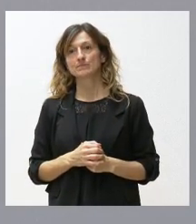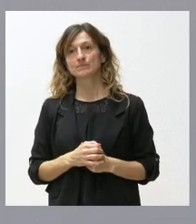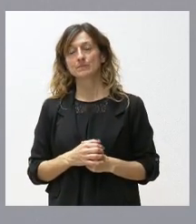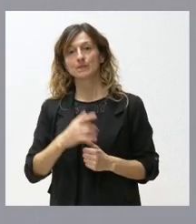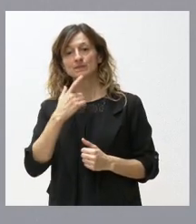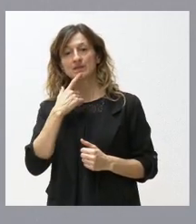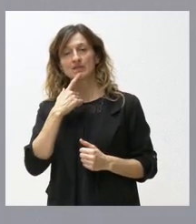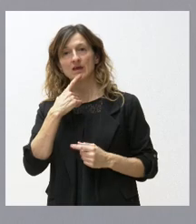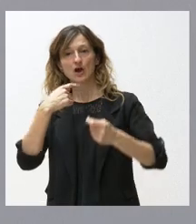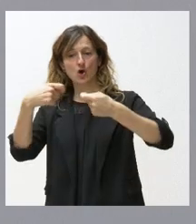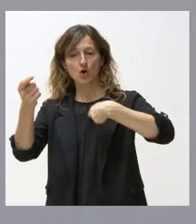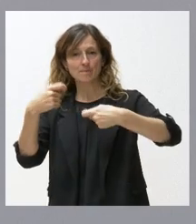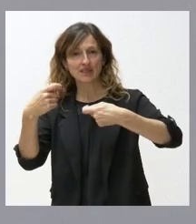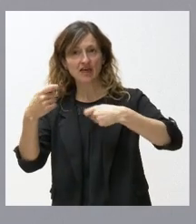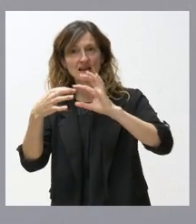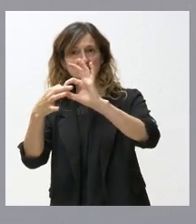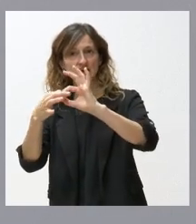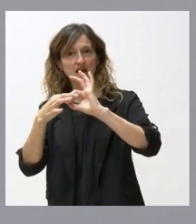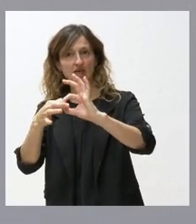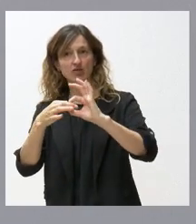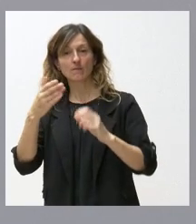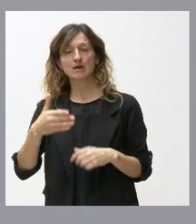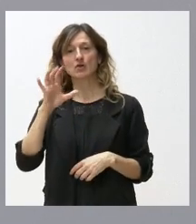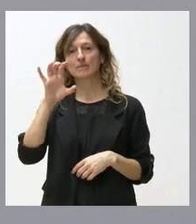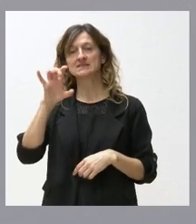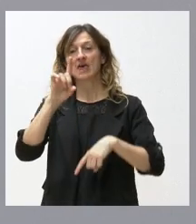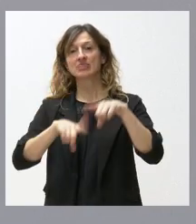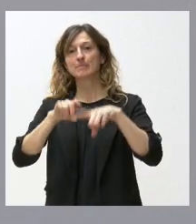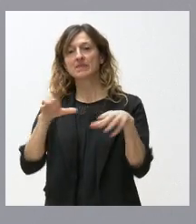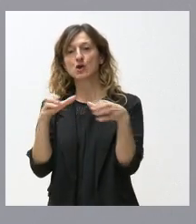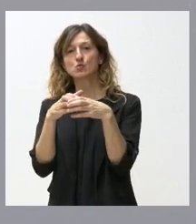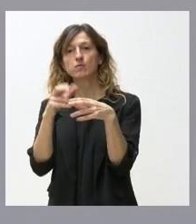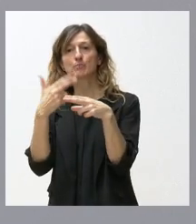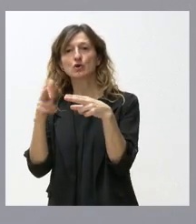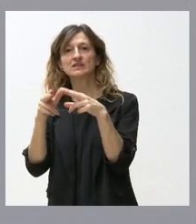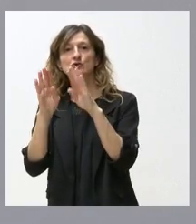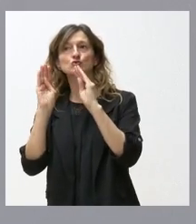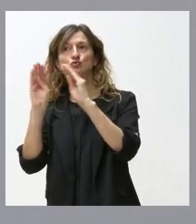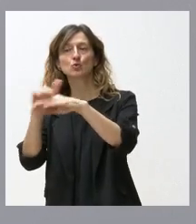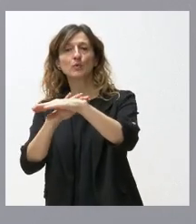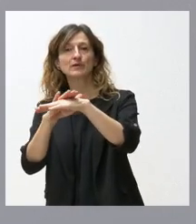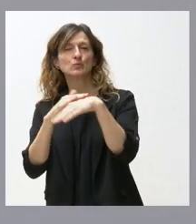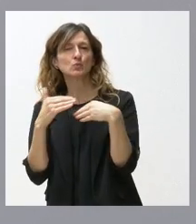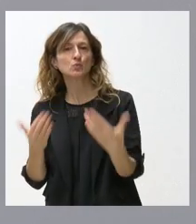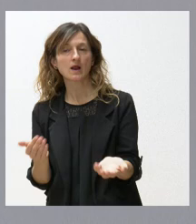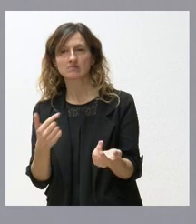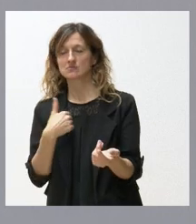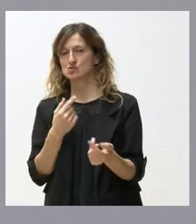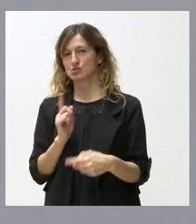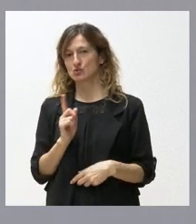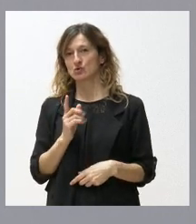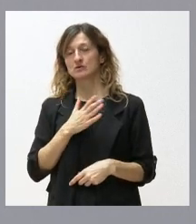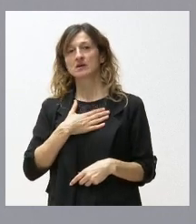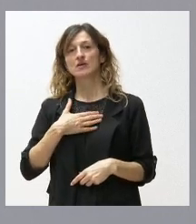comerciales o las relaciones con un país en función de qué partido gobierna en ese país, nosotros valoramos del